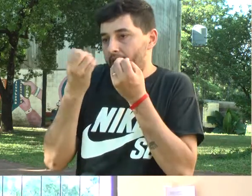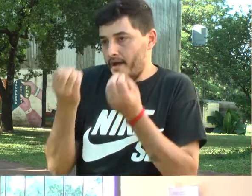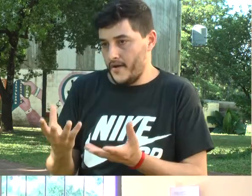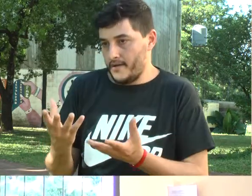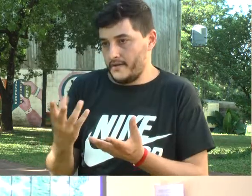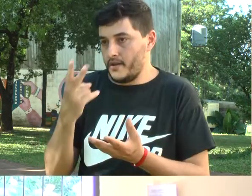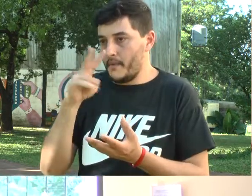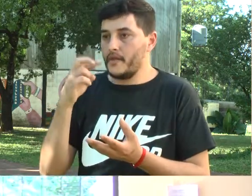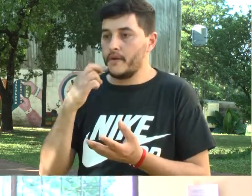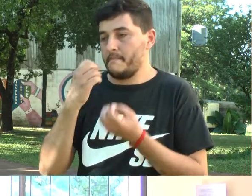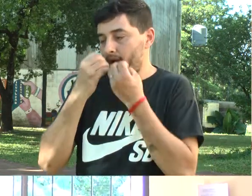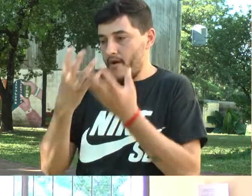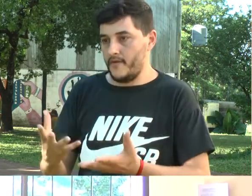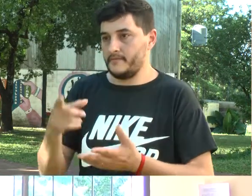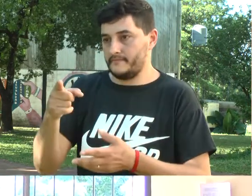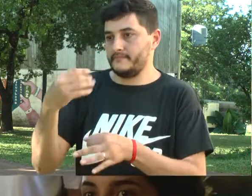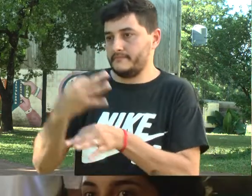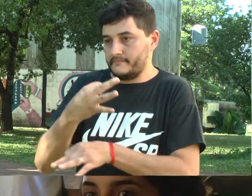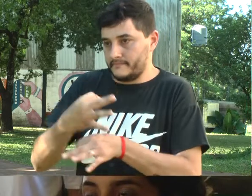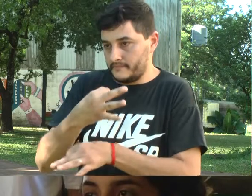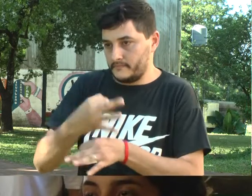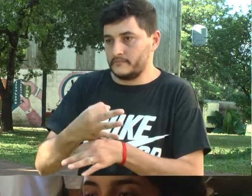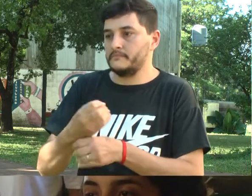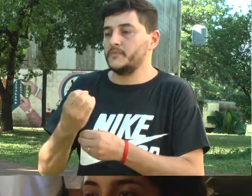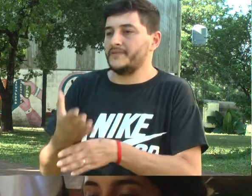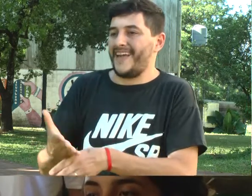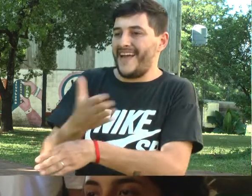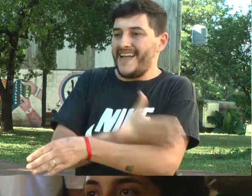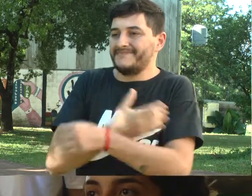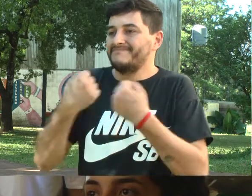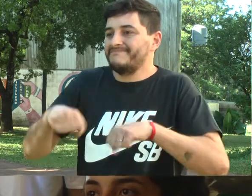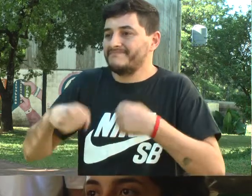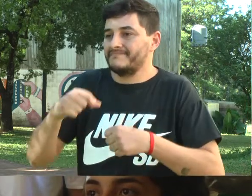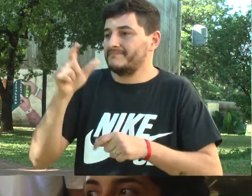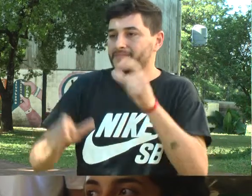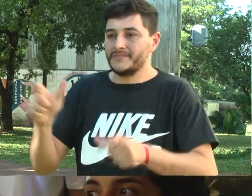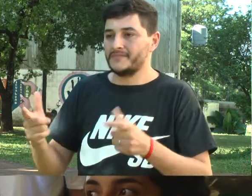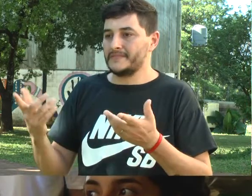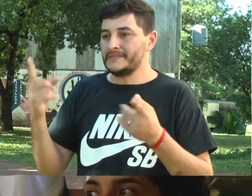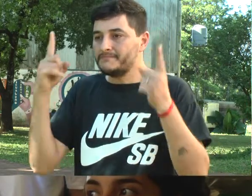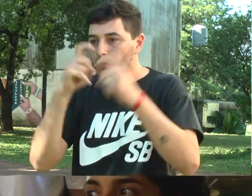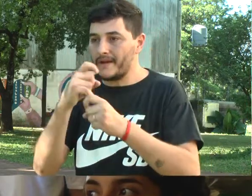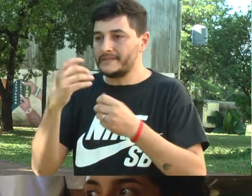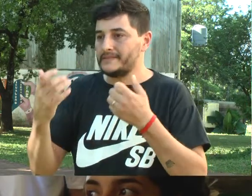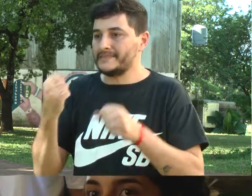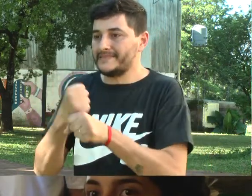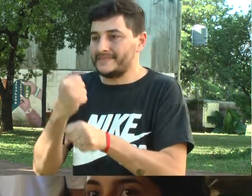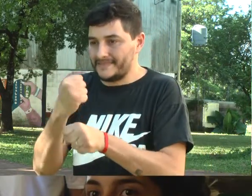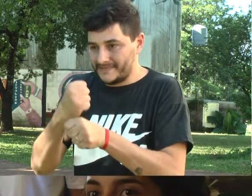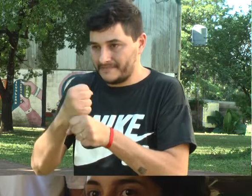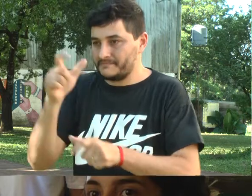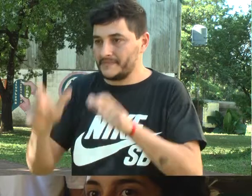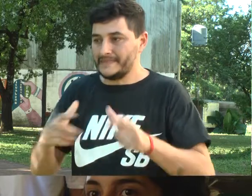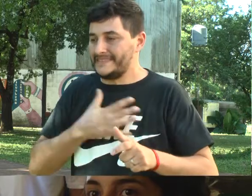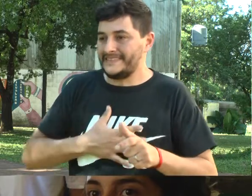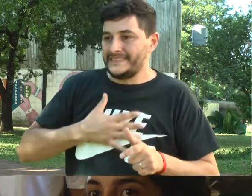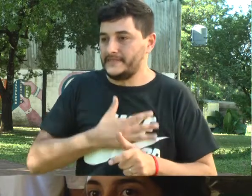Esto arrancó en el 2019, cuando empezó con Extensión Universitaria, antes de